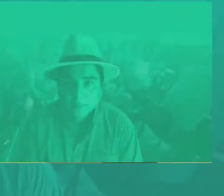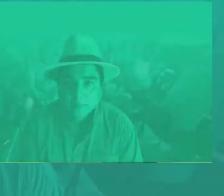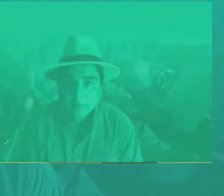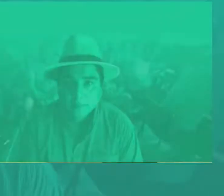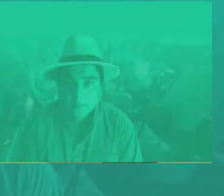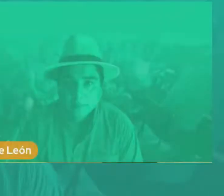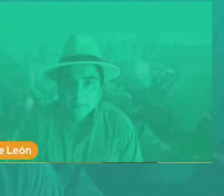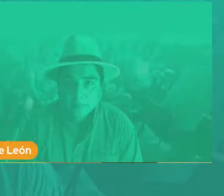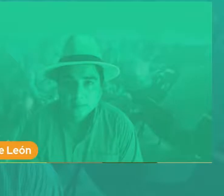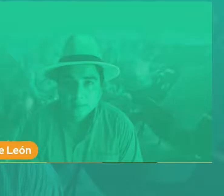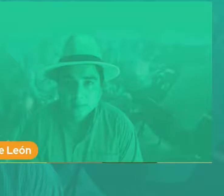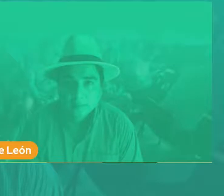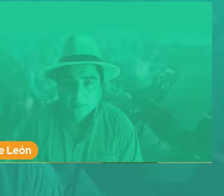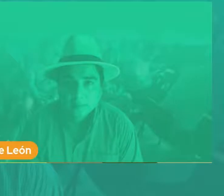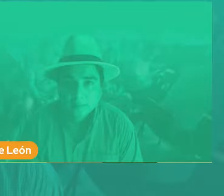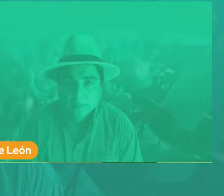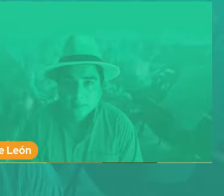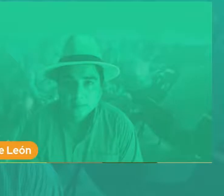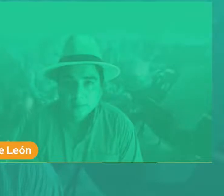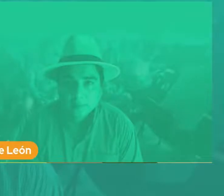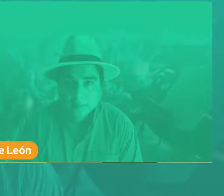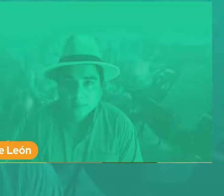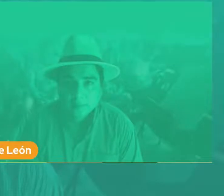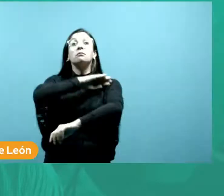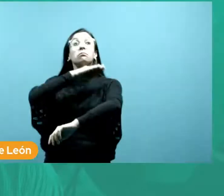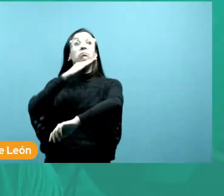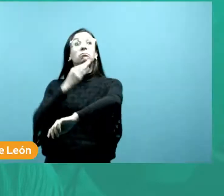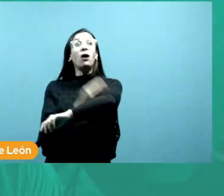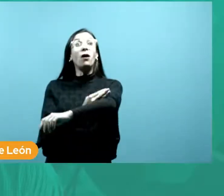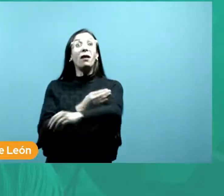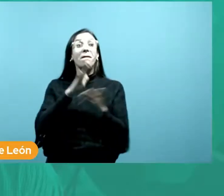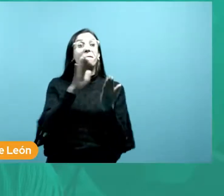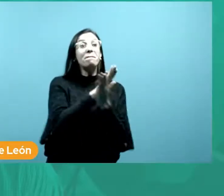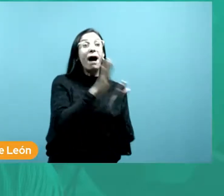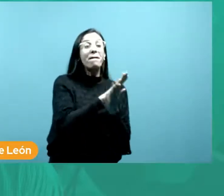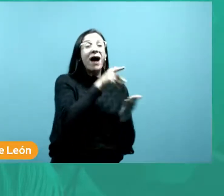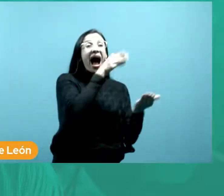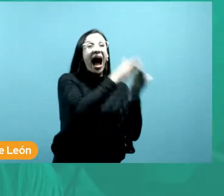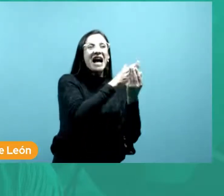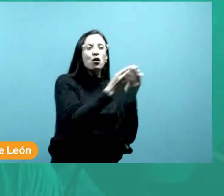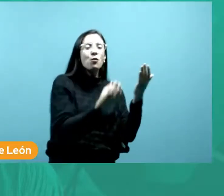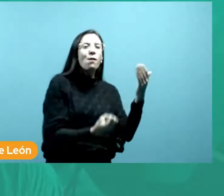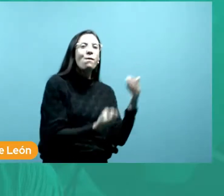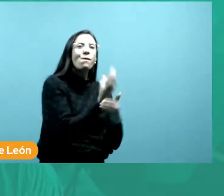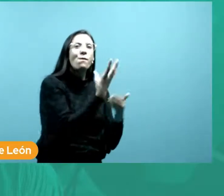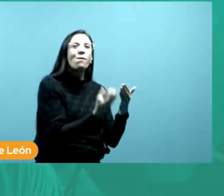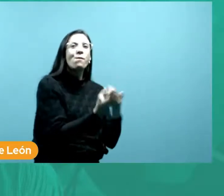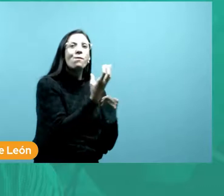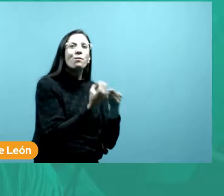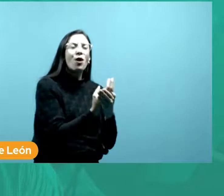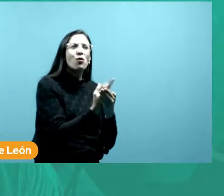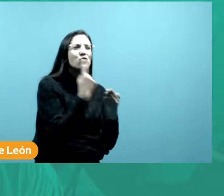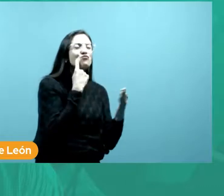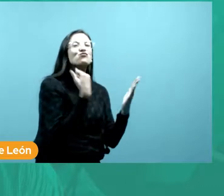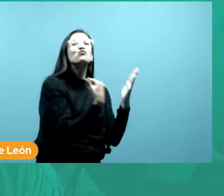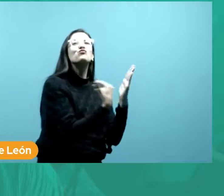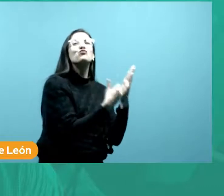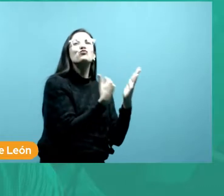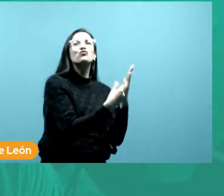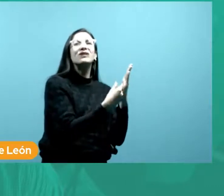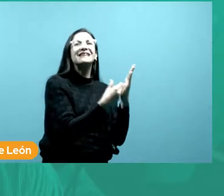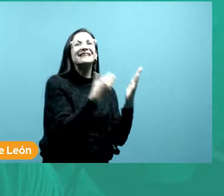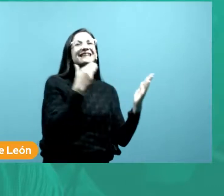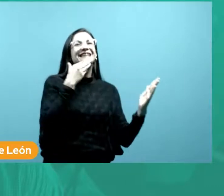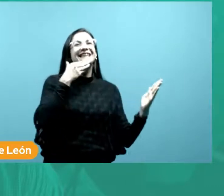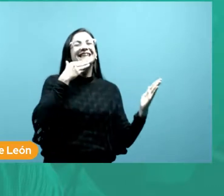el poder de los papeles el archivo como productor de evidencias muchas gracias doctora Ana